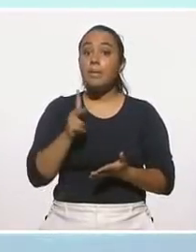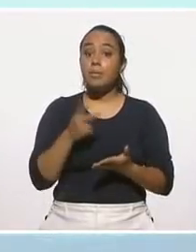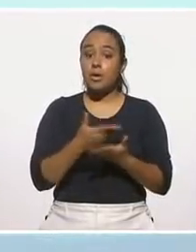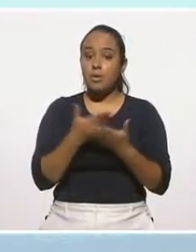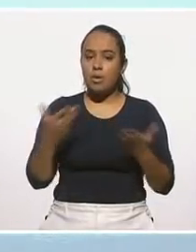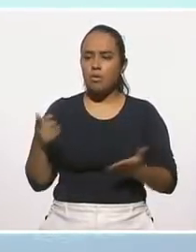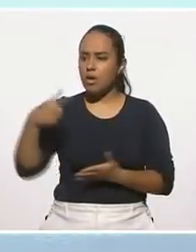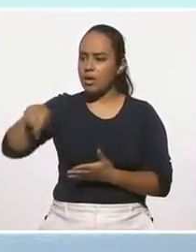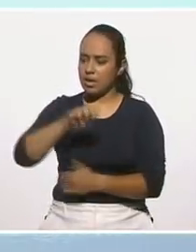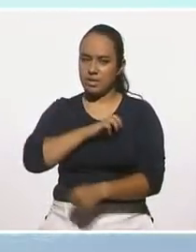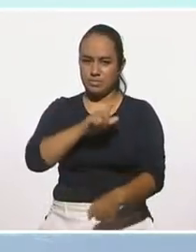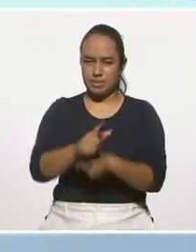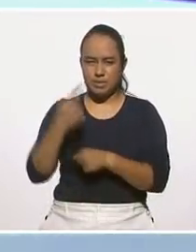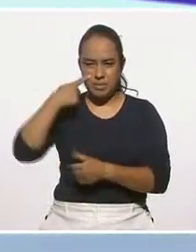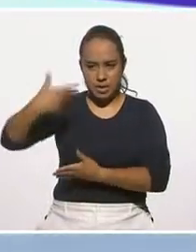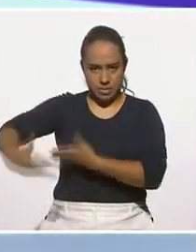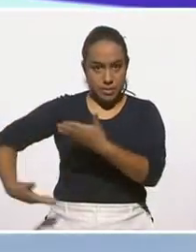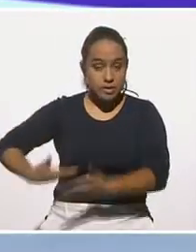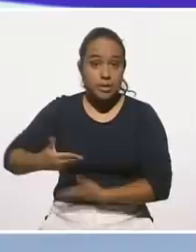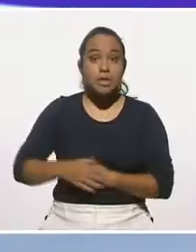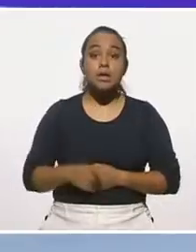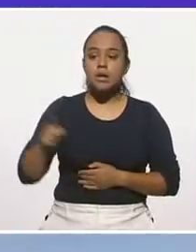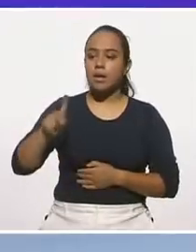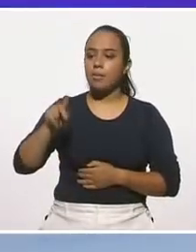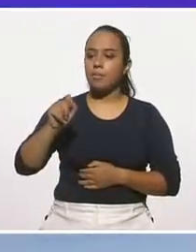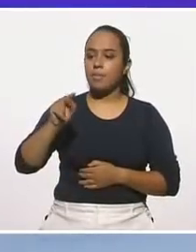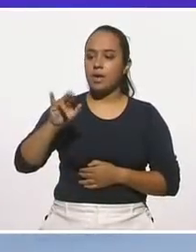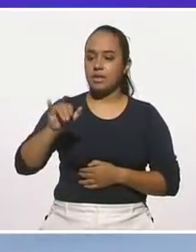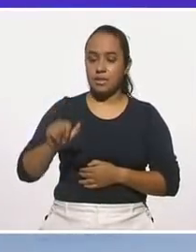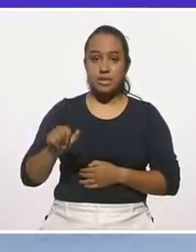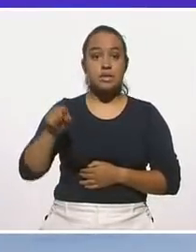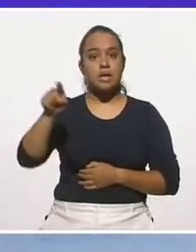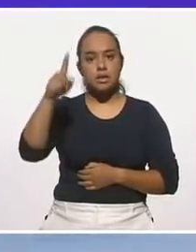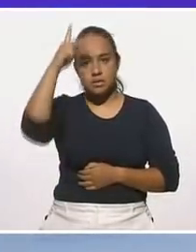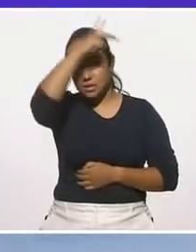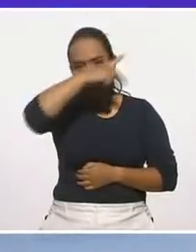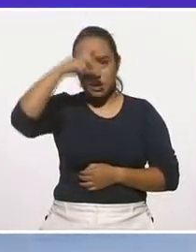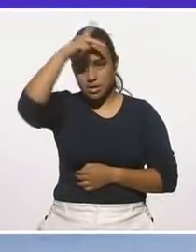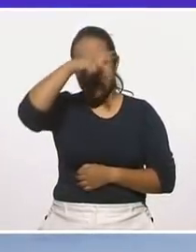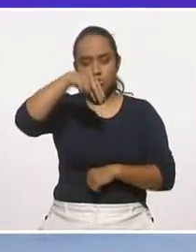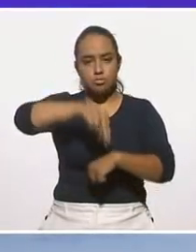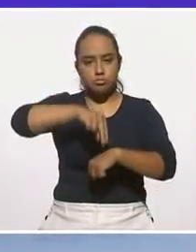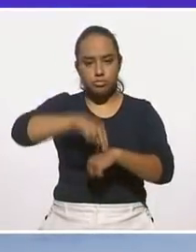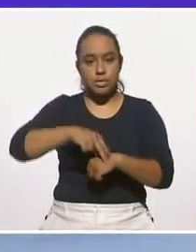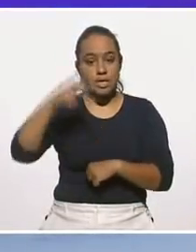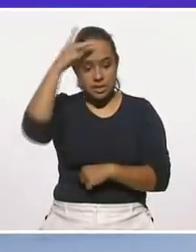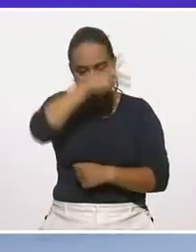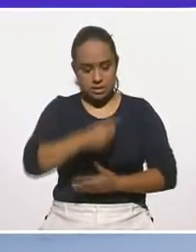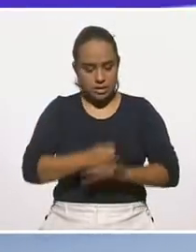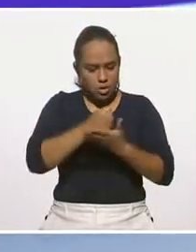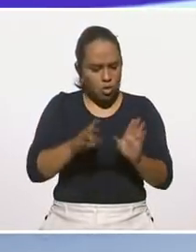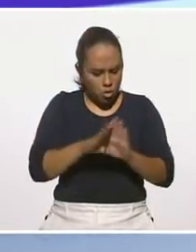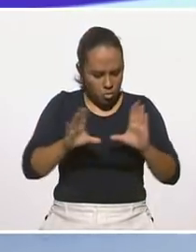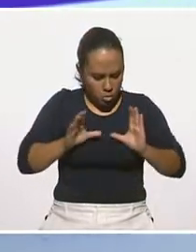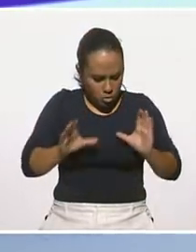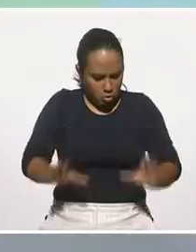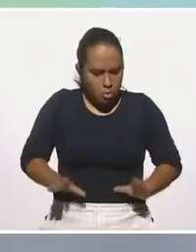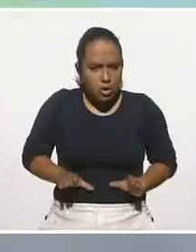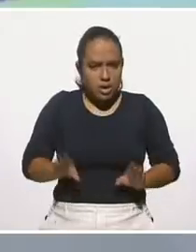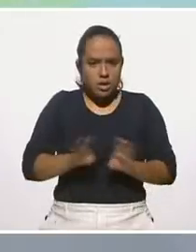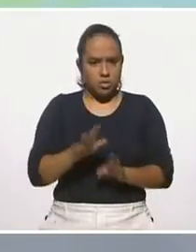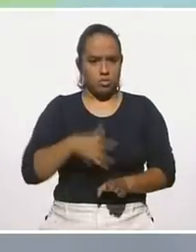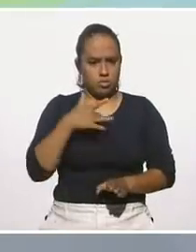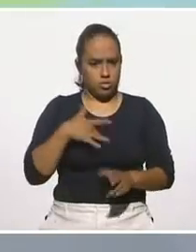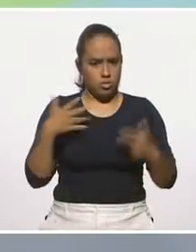ver a los especialistas. Se los voy a presentar. Tenemos a Patricia Krast. Ella es psicóloga clínica, psicoterapeuta corporal y existencial